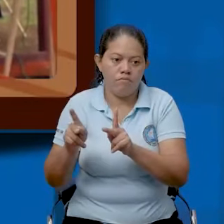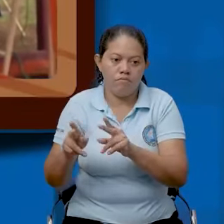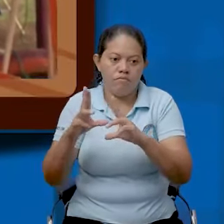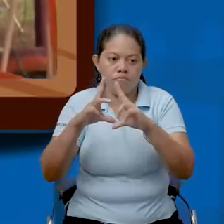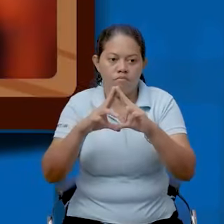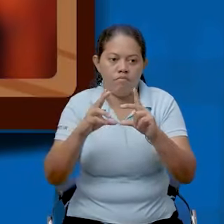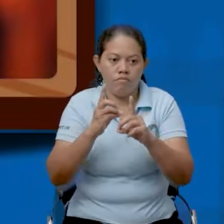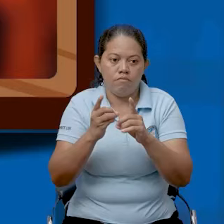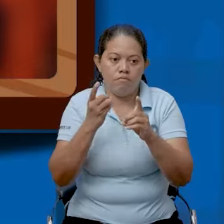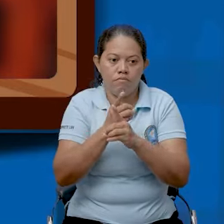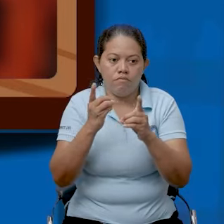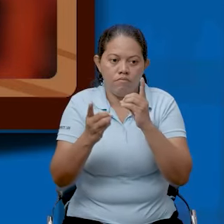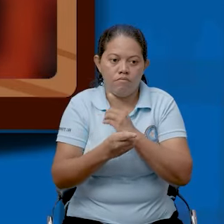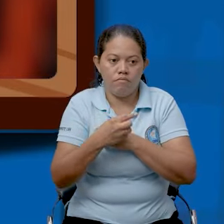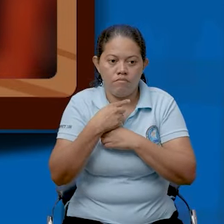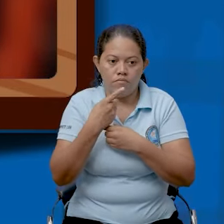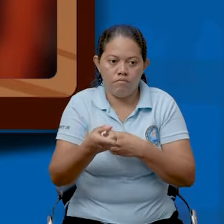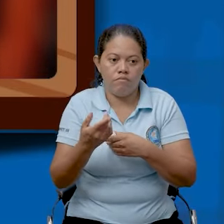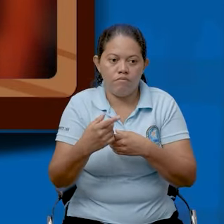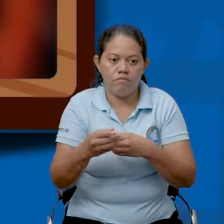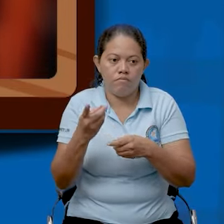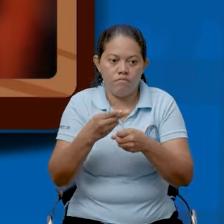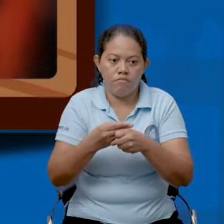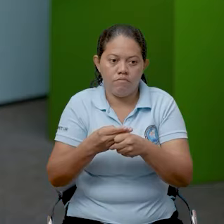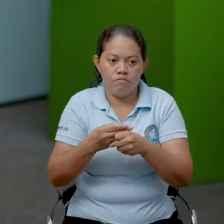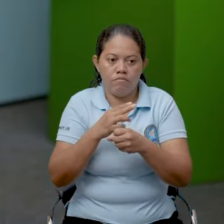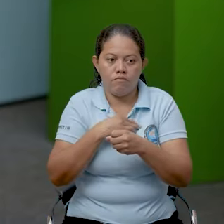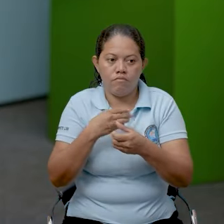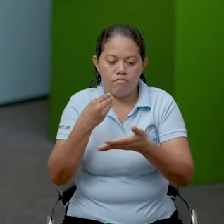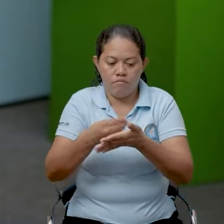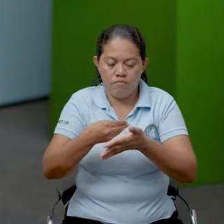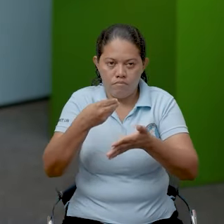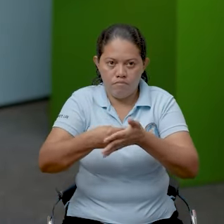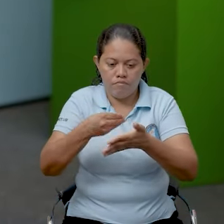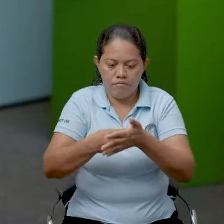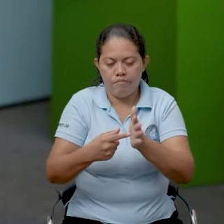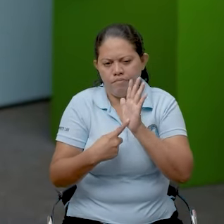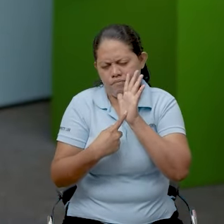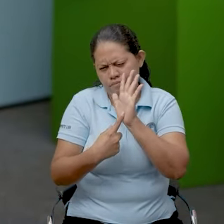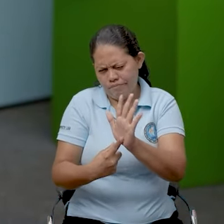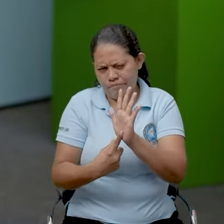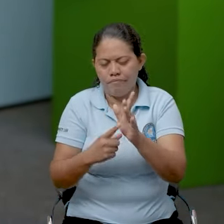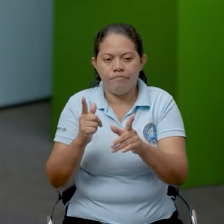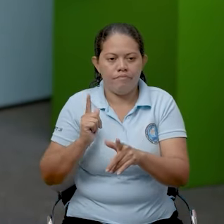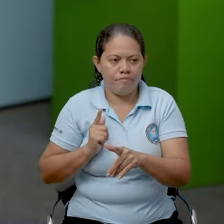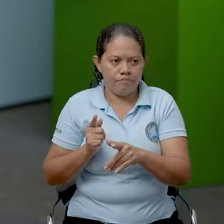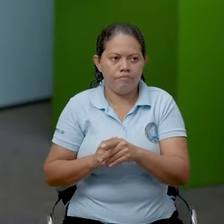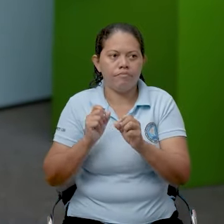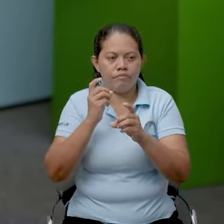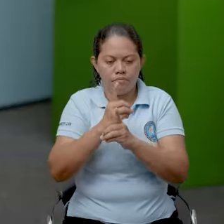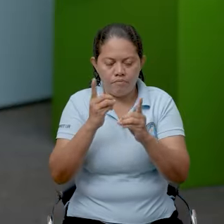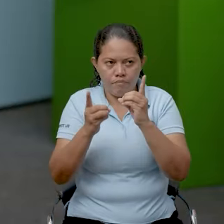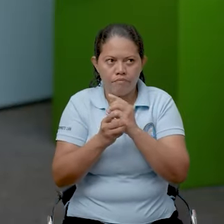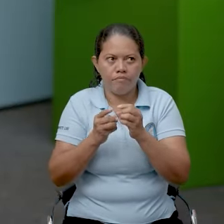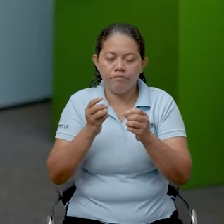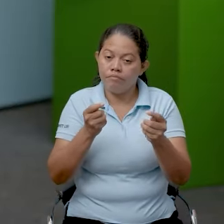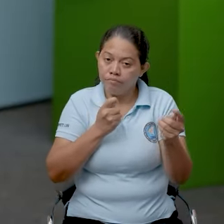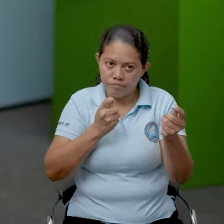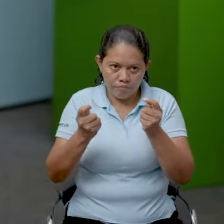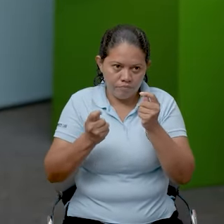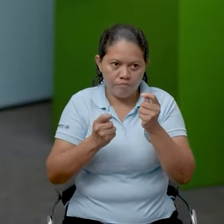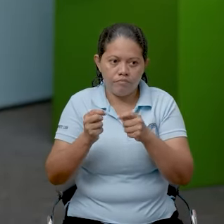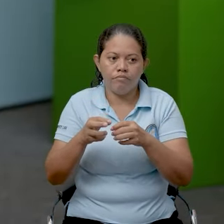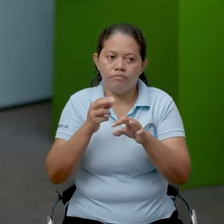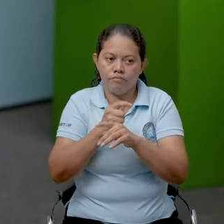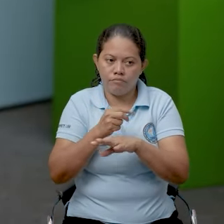nicaragüense que hará compras, por ejemplo, tiene la obligación de acatar todas